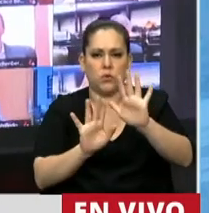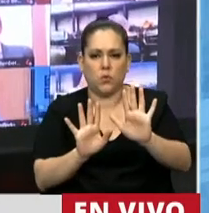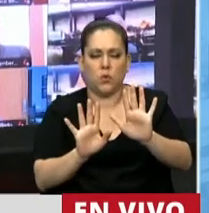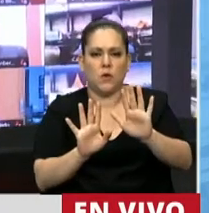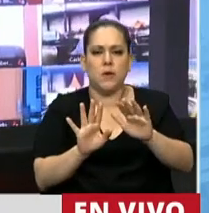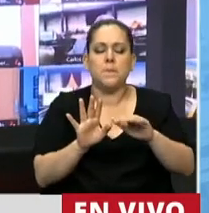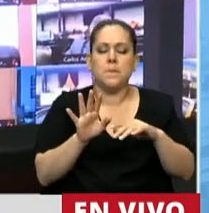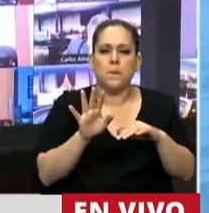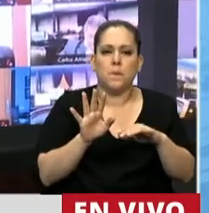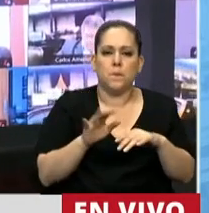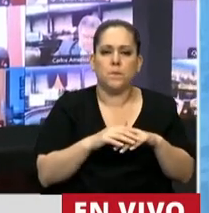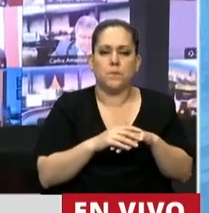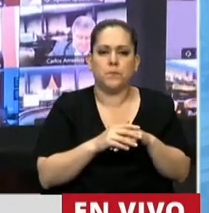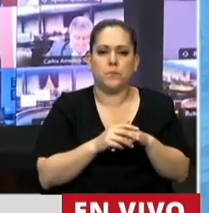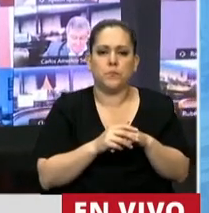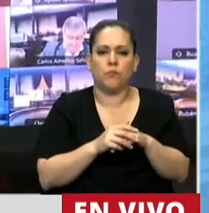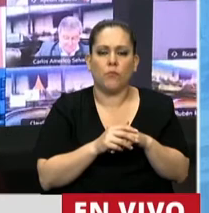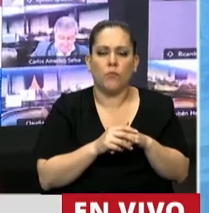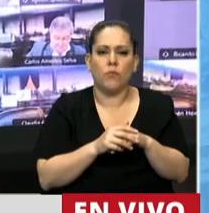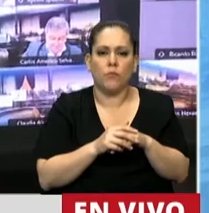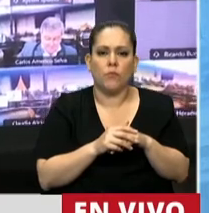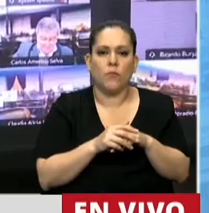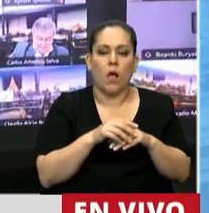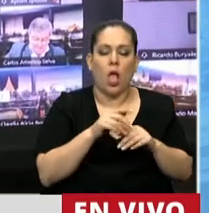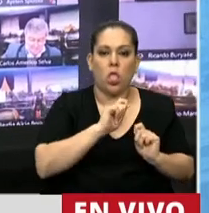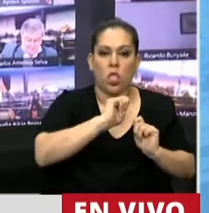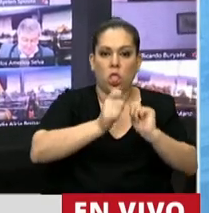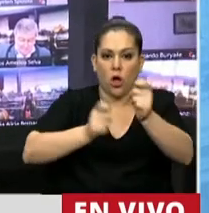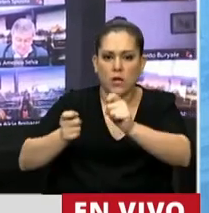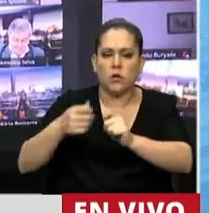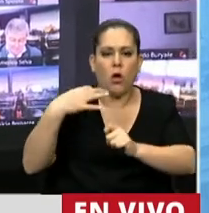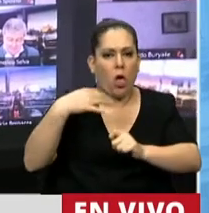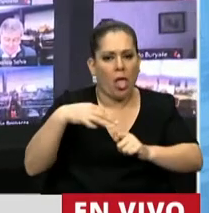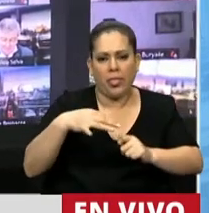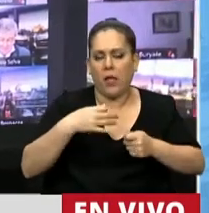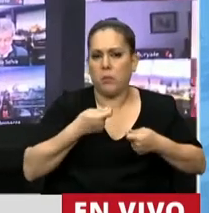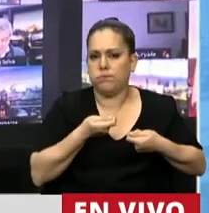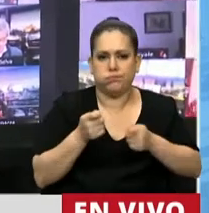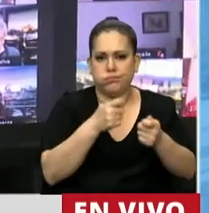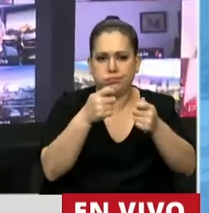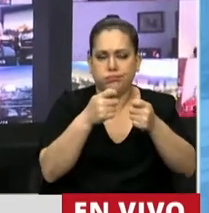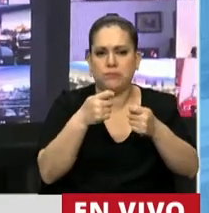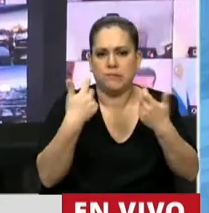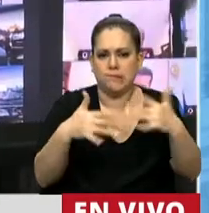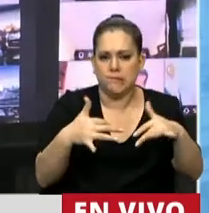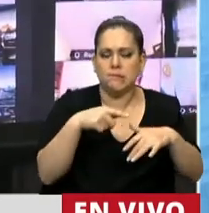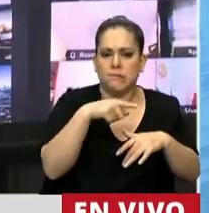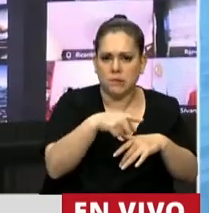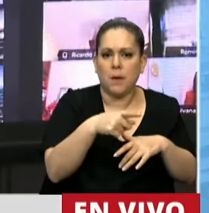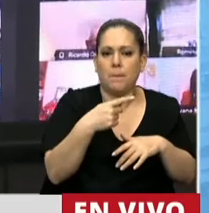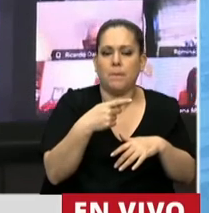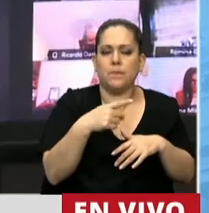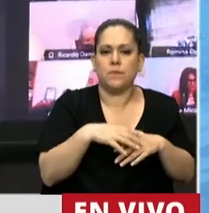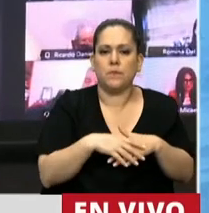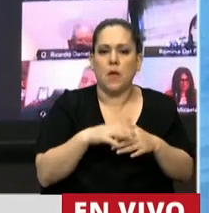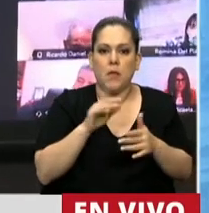Tiene que sortear muchísimos obstáculos para poder circular dentro del tráfico negocial con la vigencia del nuevo